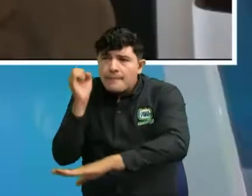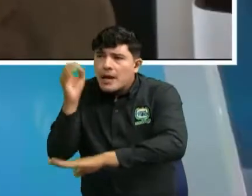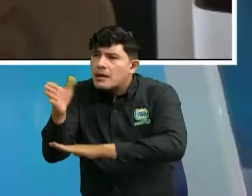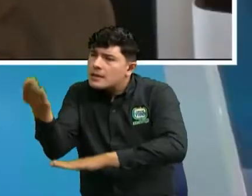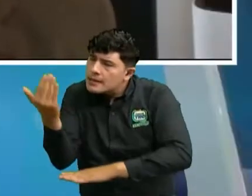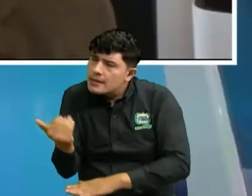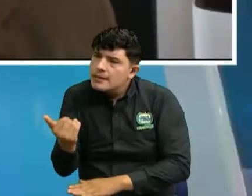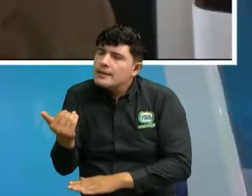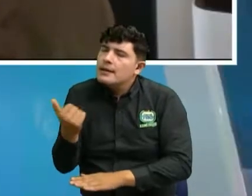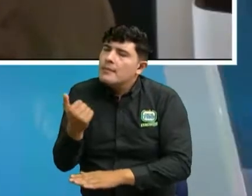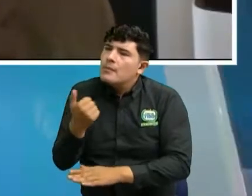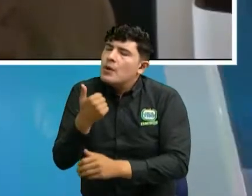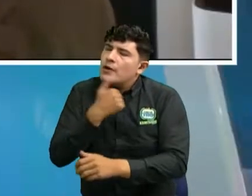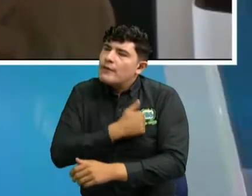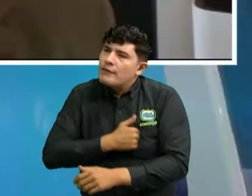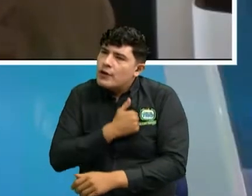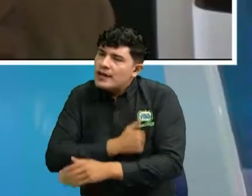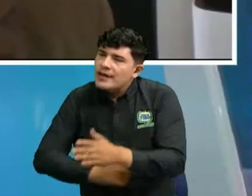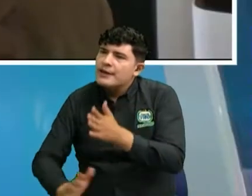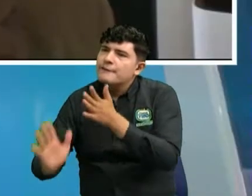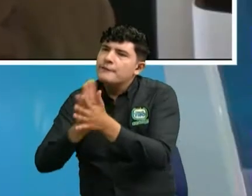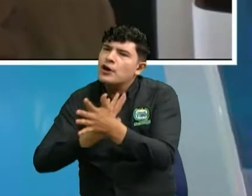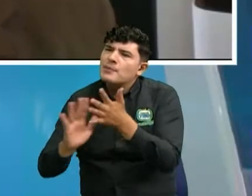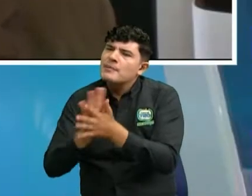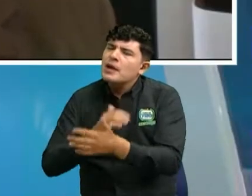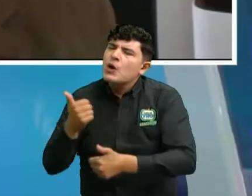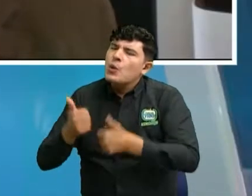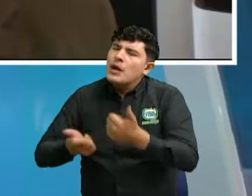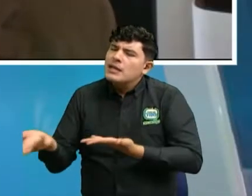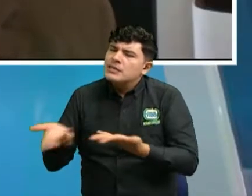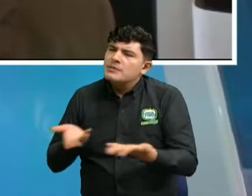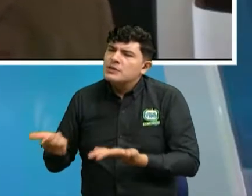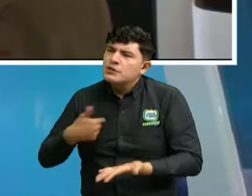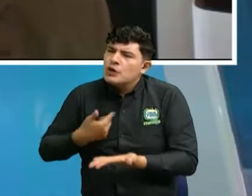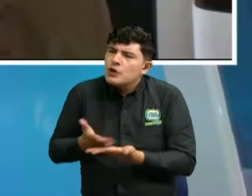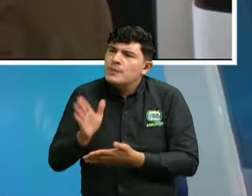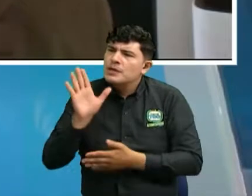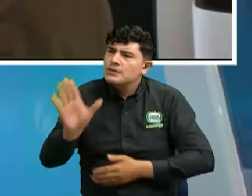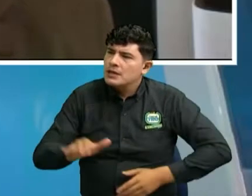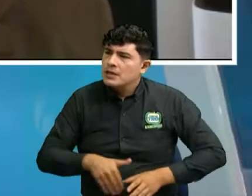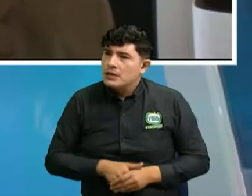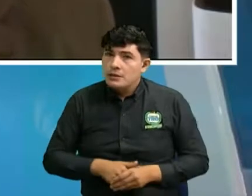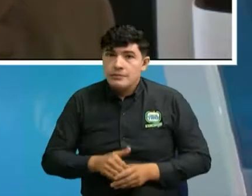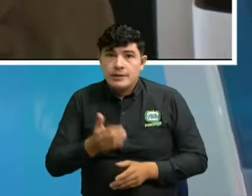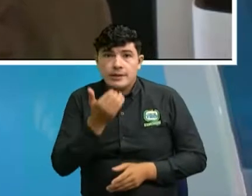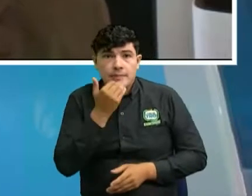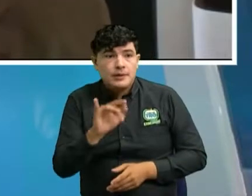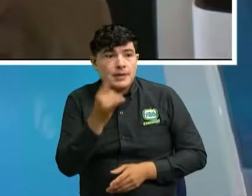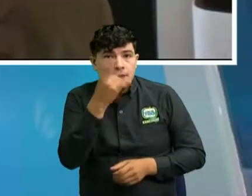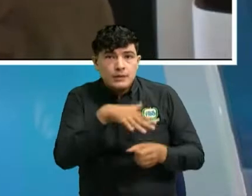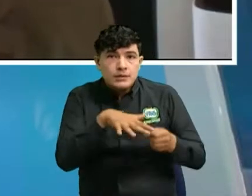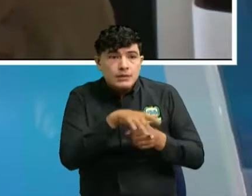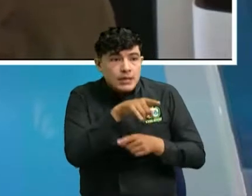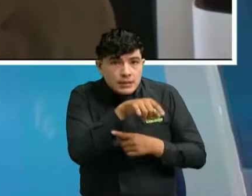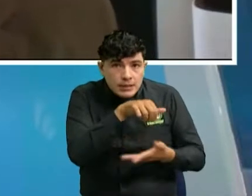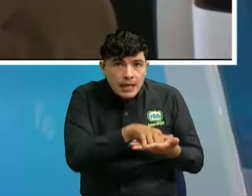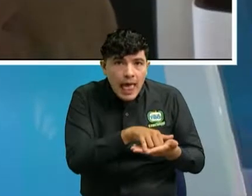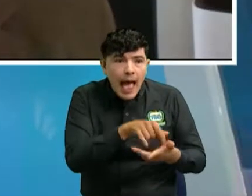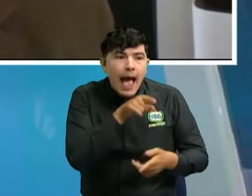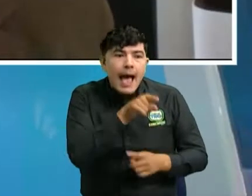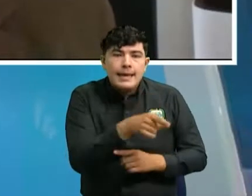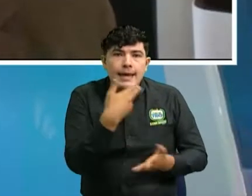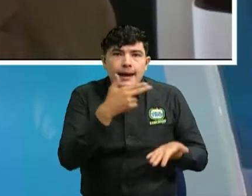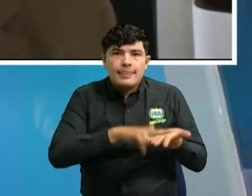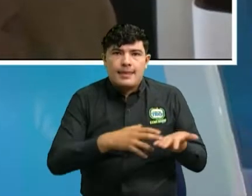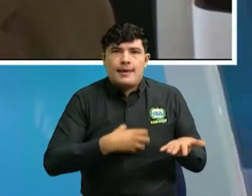hágame un favor, infórmeme qué servicios he adquirido con ustedes. Y si llega a pasarle una situación, ahí viene una queja.